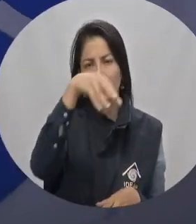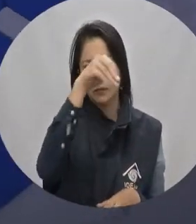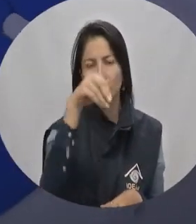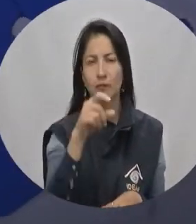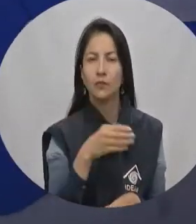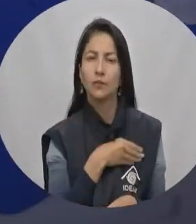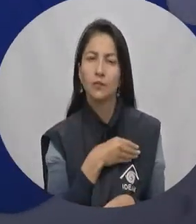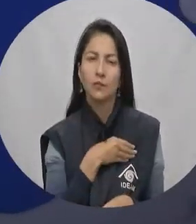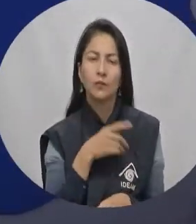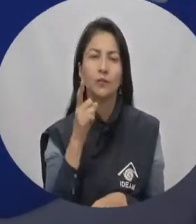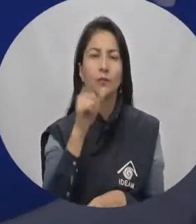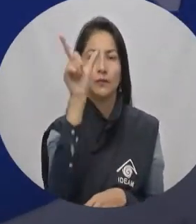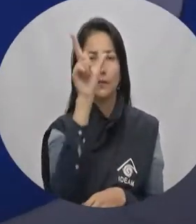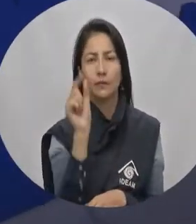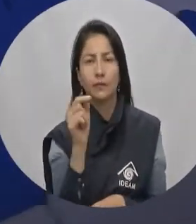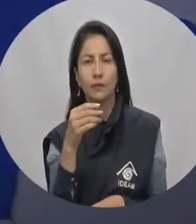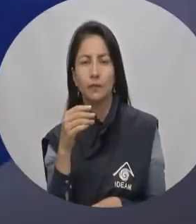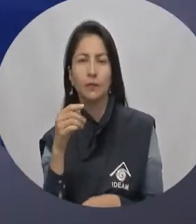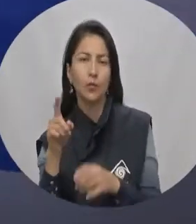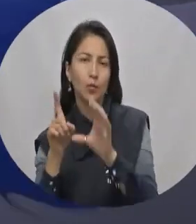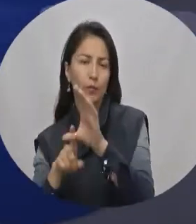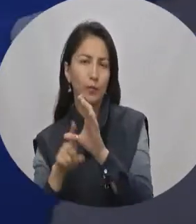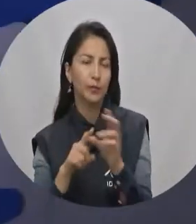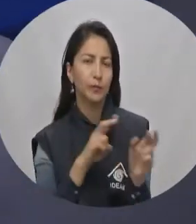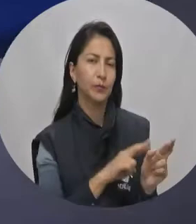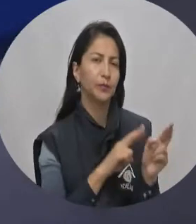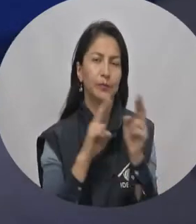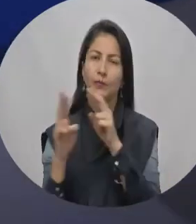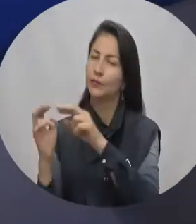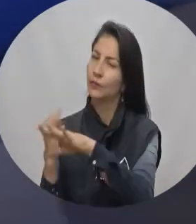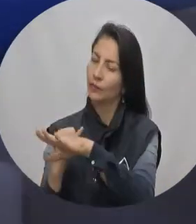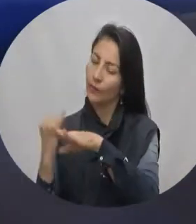Córdoba, Magdalena, Bolívar, Cesar y La Guajira.